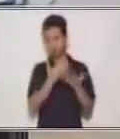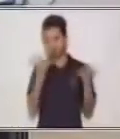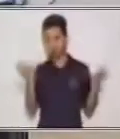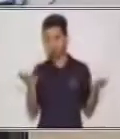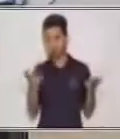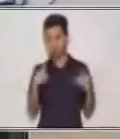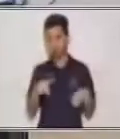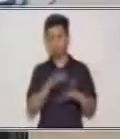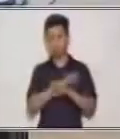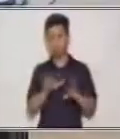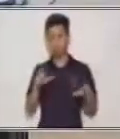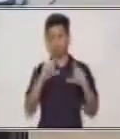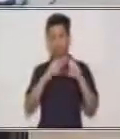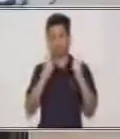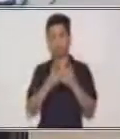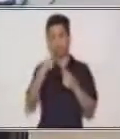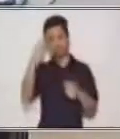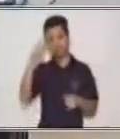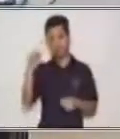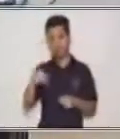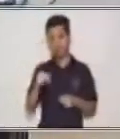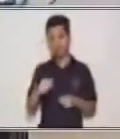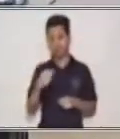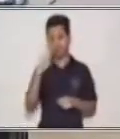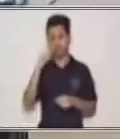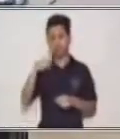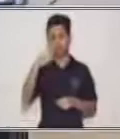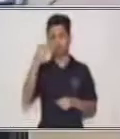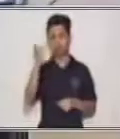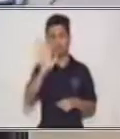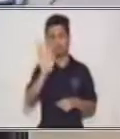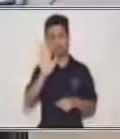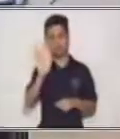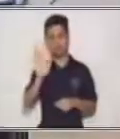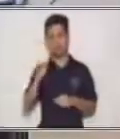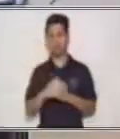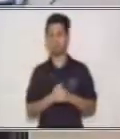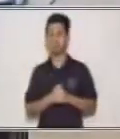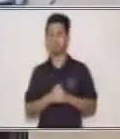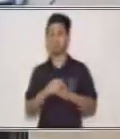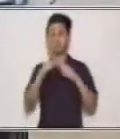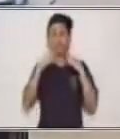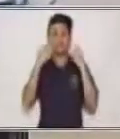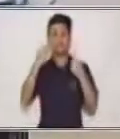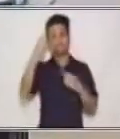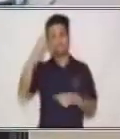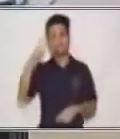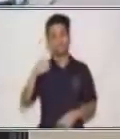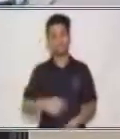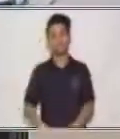este ha sido nuestro aprendizaje del día de hoy. Nos vemos pronto. Tengan un lindo día.